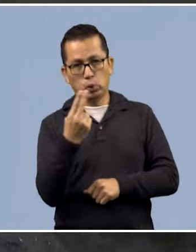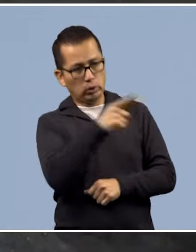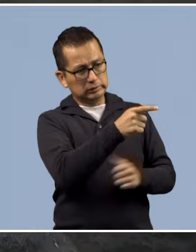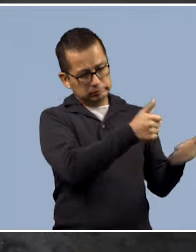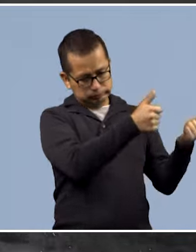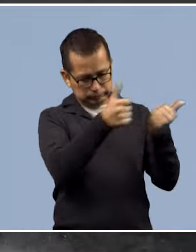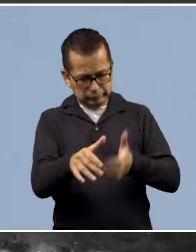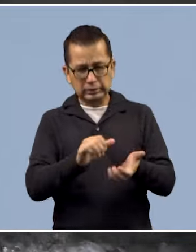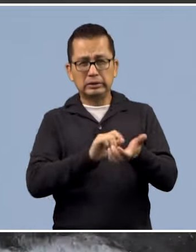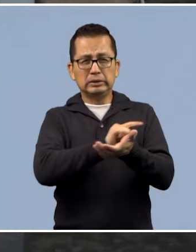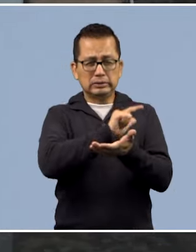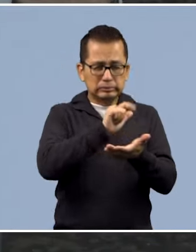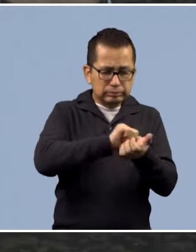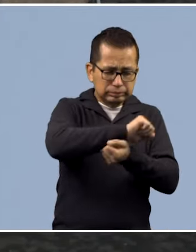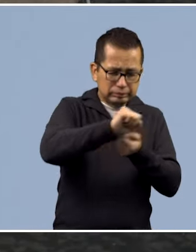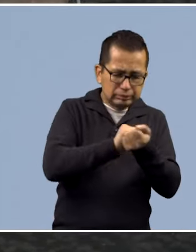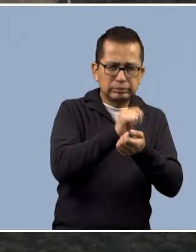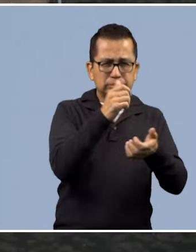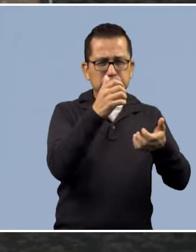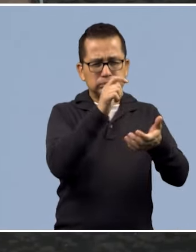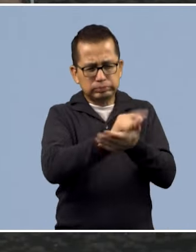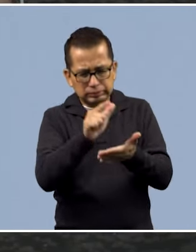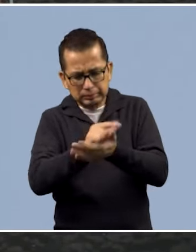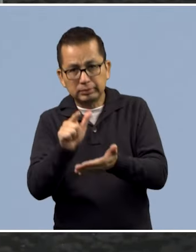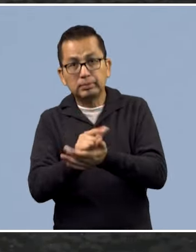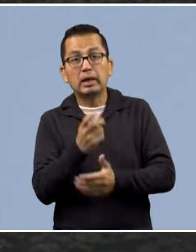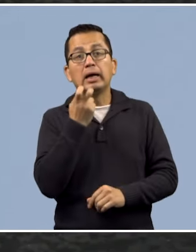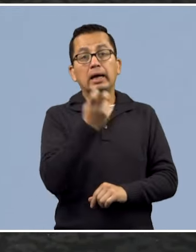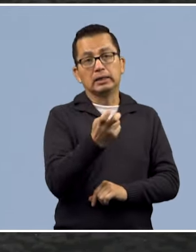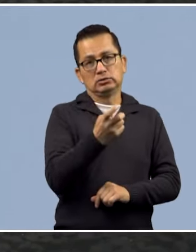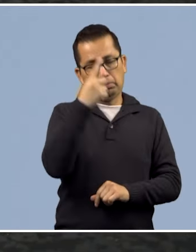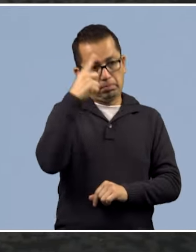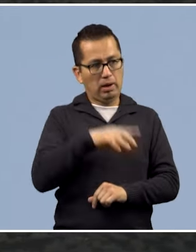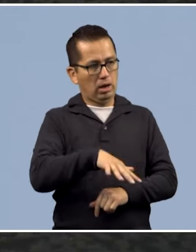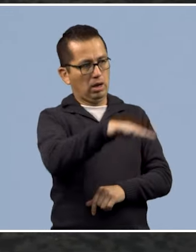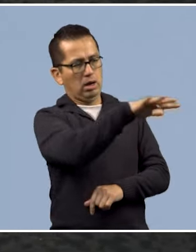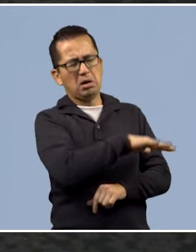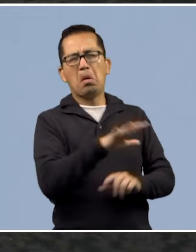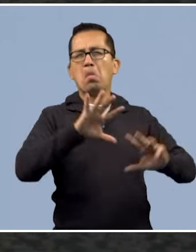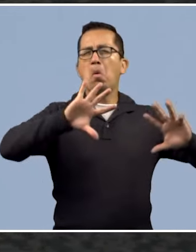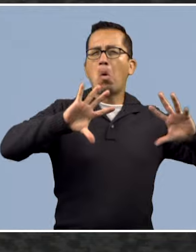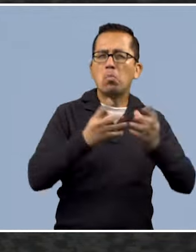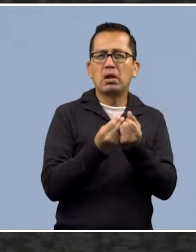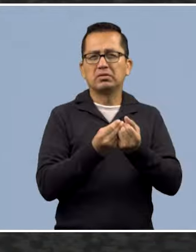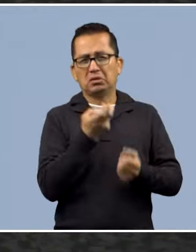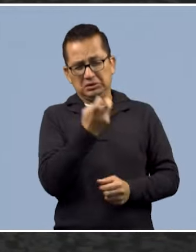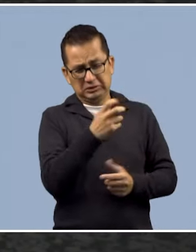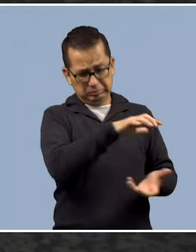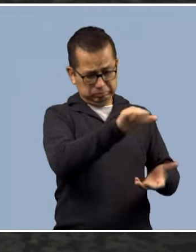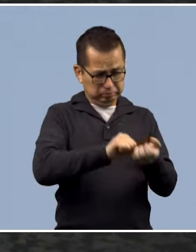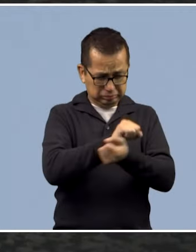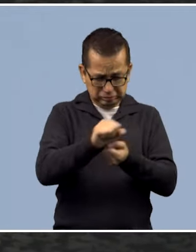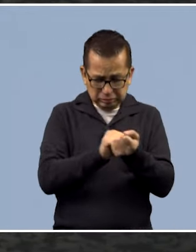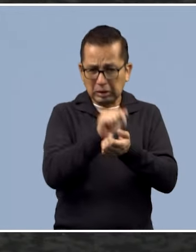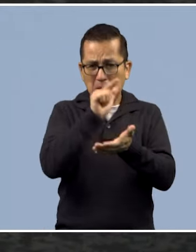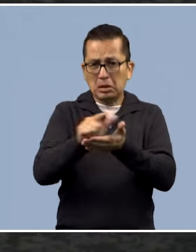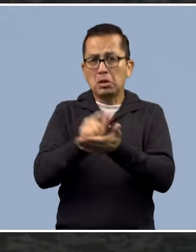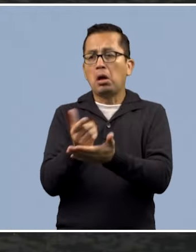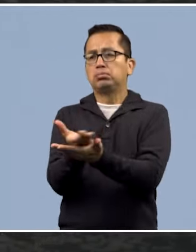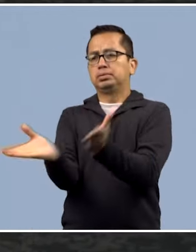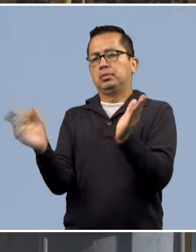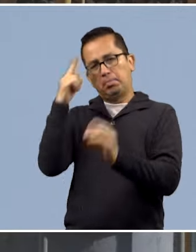se considera aguas de tipo doméstico. De esta forma se liberan volúmenes equivalentes que sirven para abastecer a la comunidad